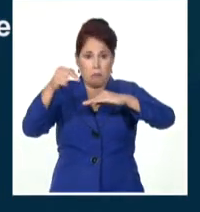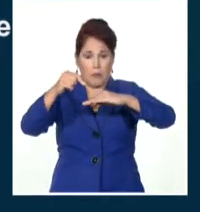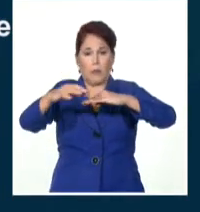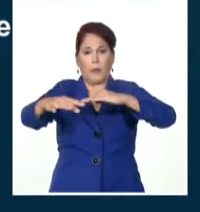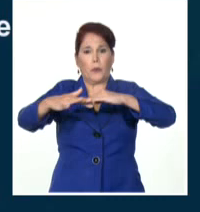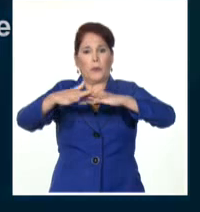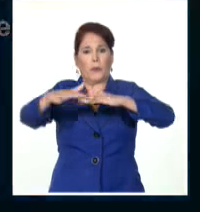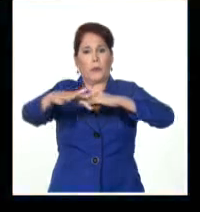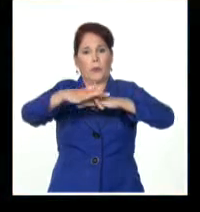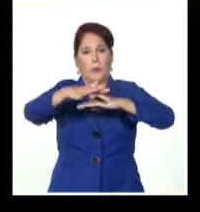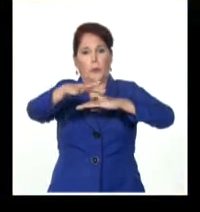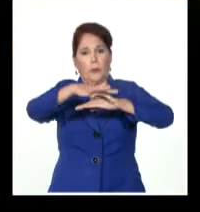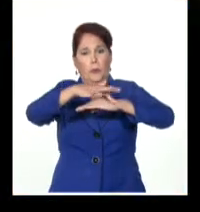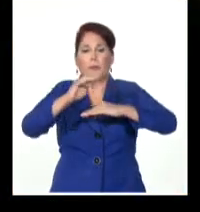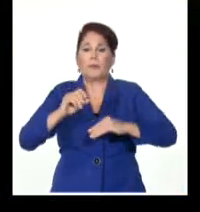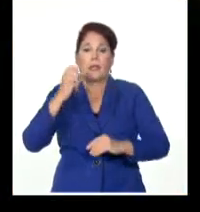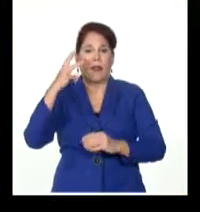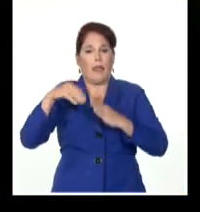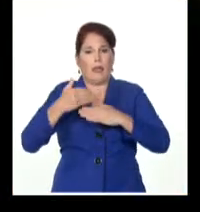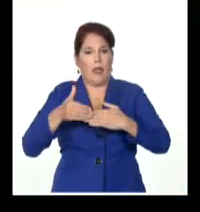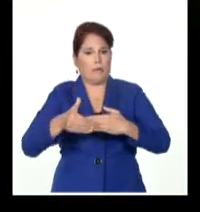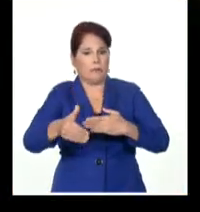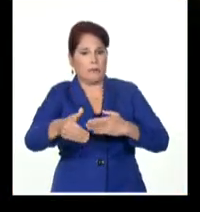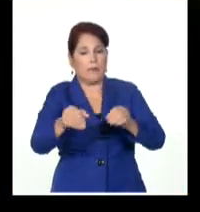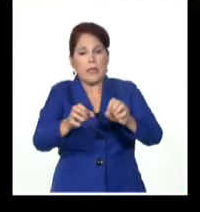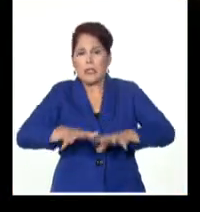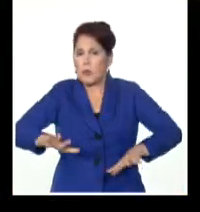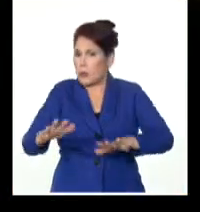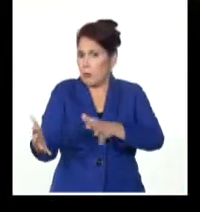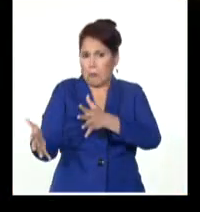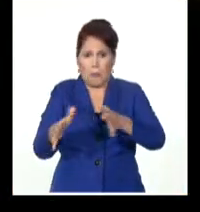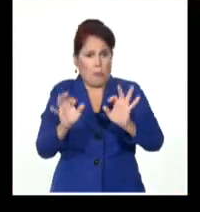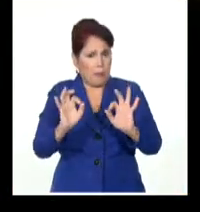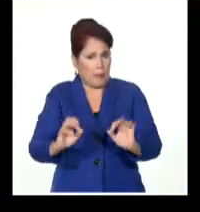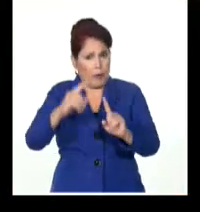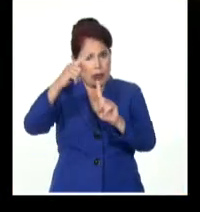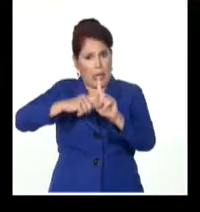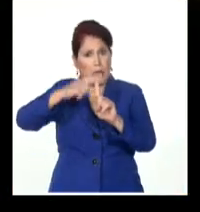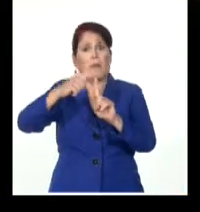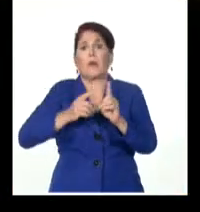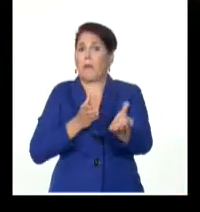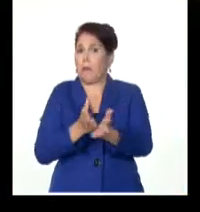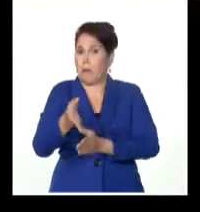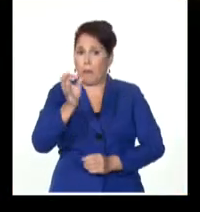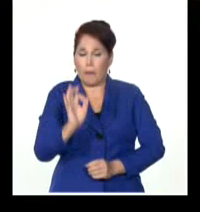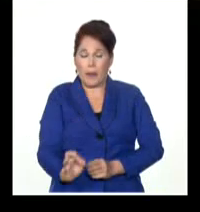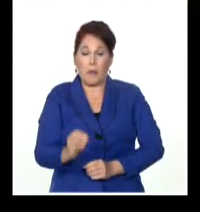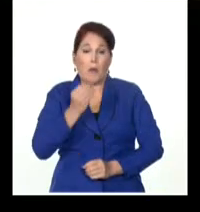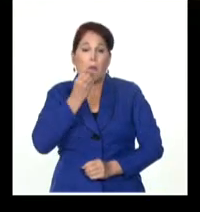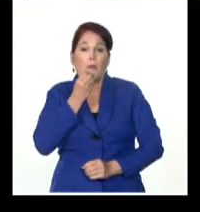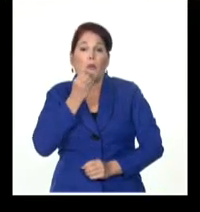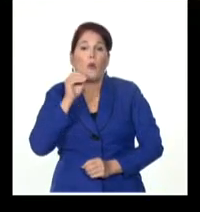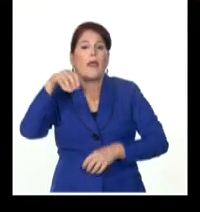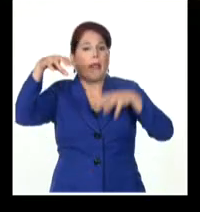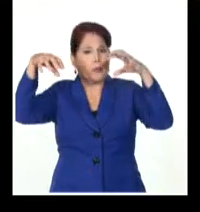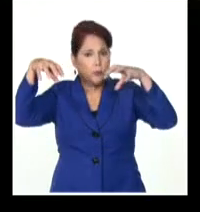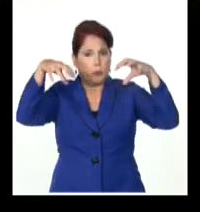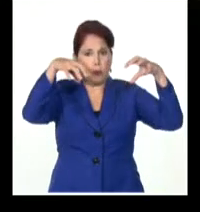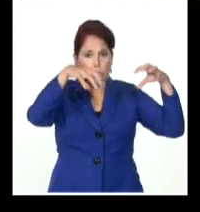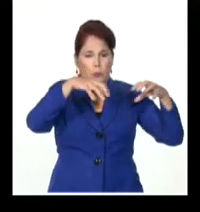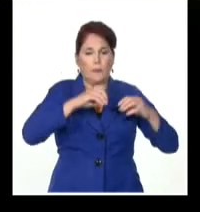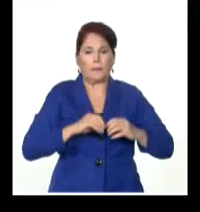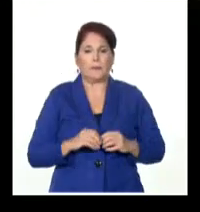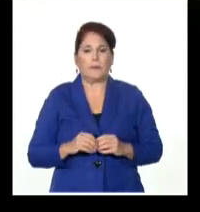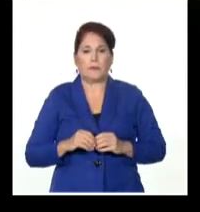del occidente del país. Y observen, para los próximos días, la situación muy similar, las temperaturas prácticamente invariables, pero la probabilidad de vivias se va a mantener e incrementarse